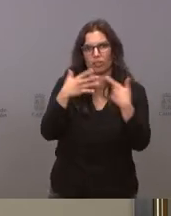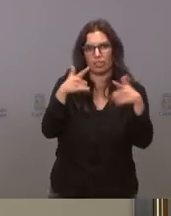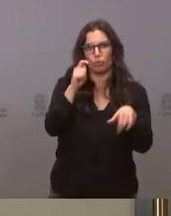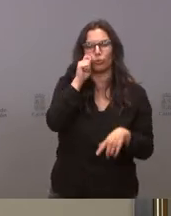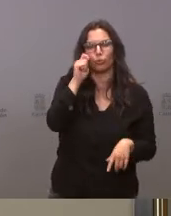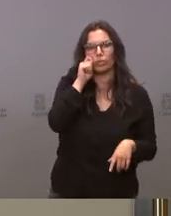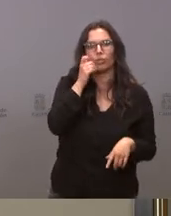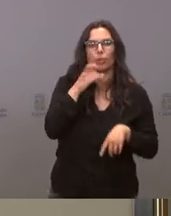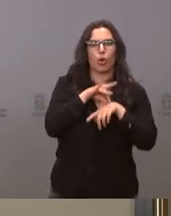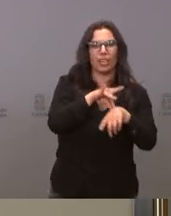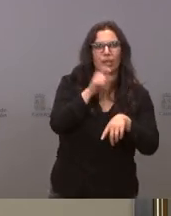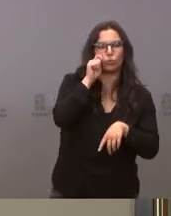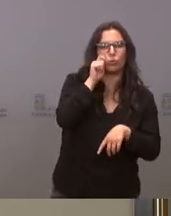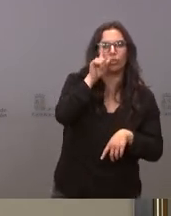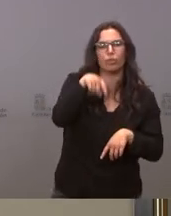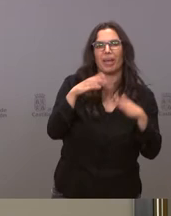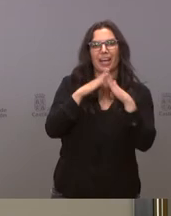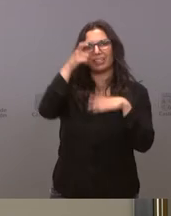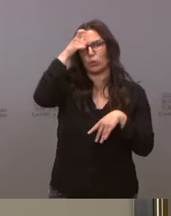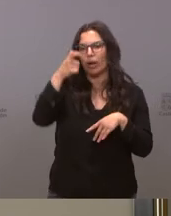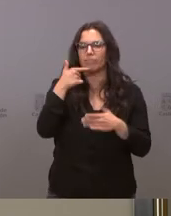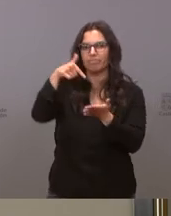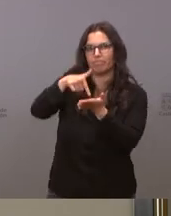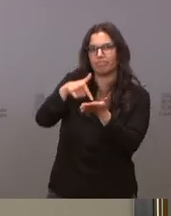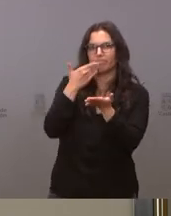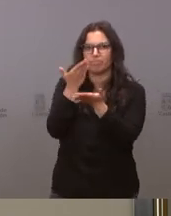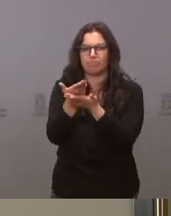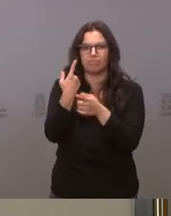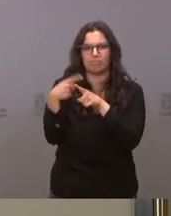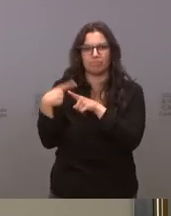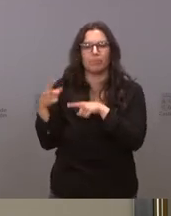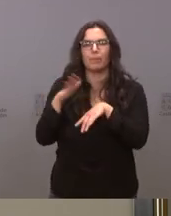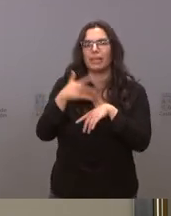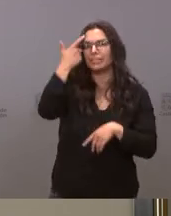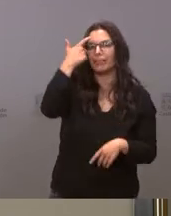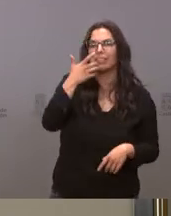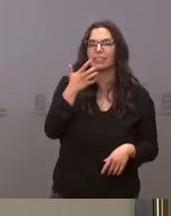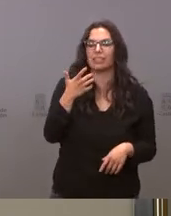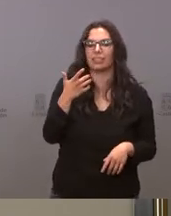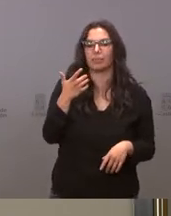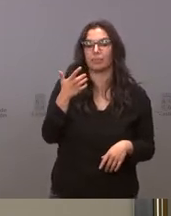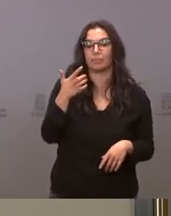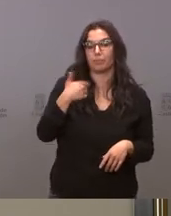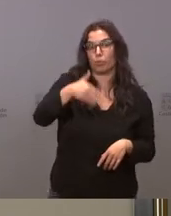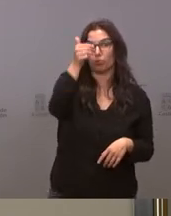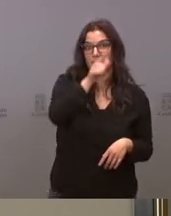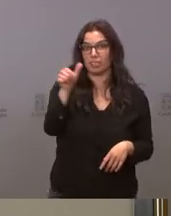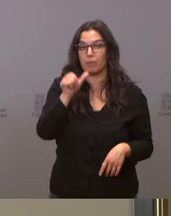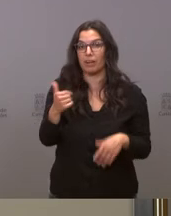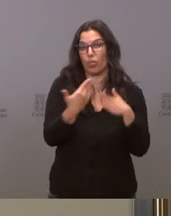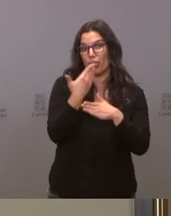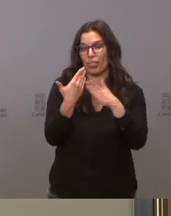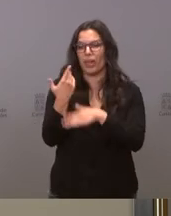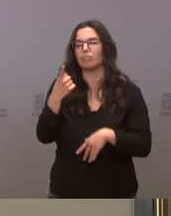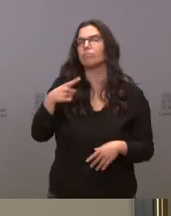las guías turísticas o las casas rurales o los establecimientos rurales para saber si bueno si en las próximas semanas o los próximos días tienen